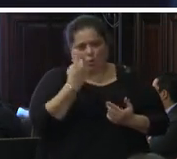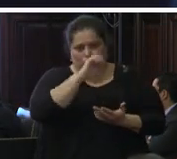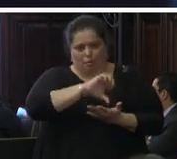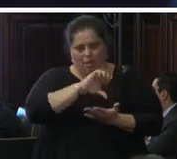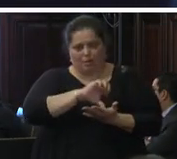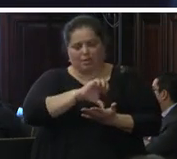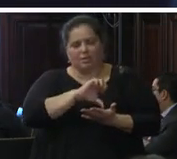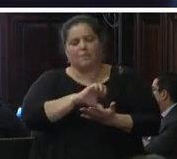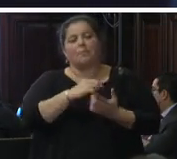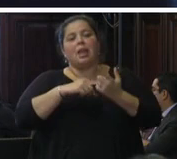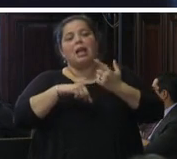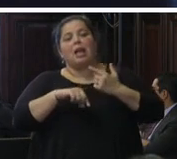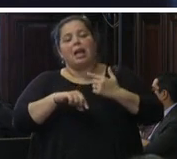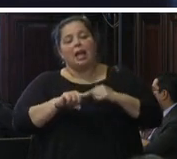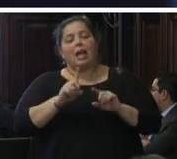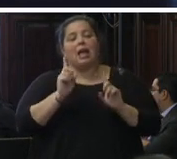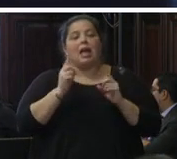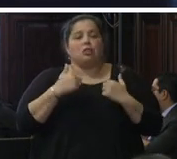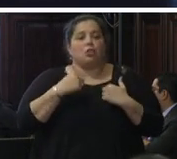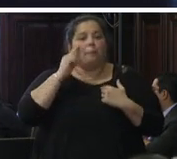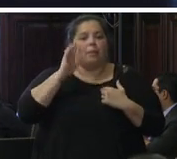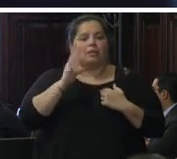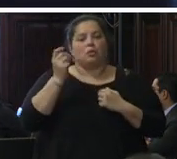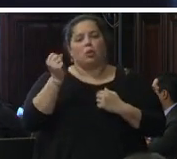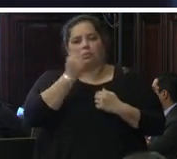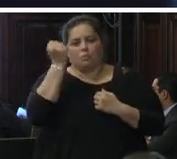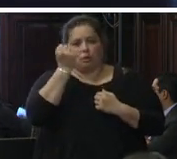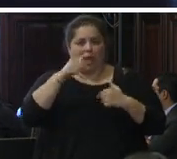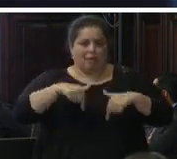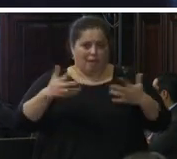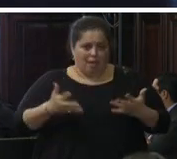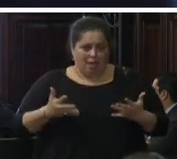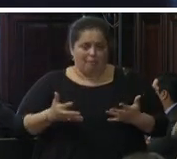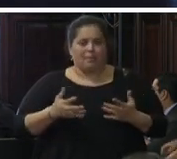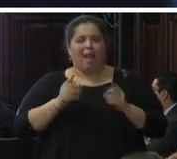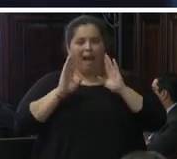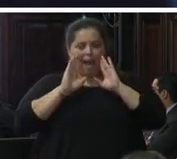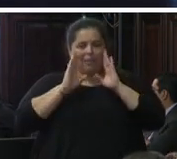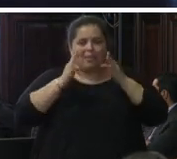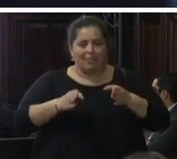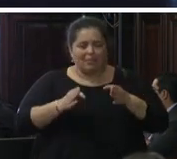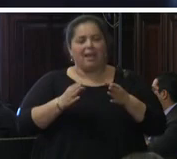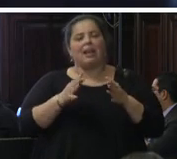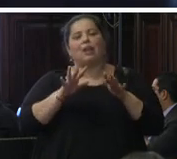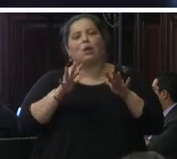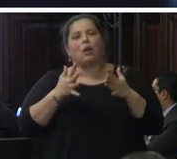creo que es importante hoy atender lo que representa